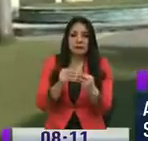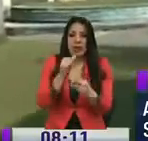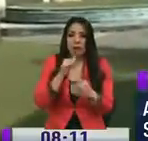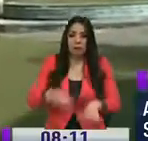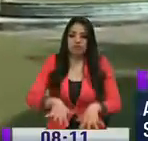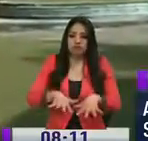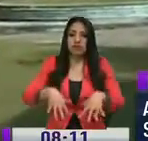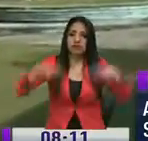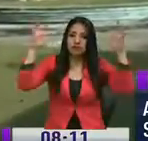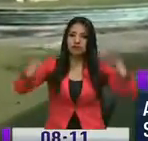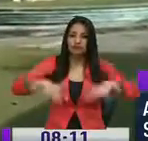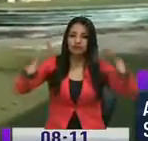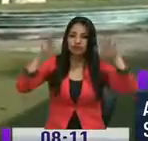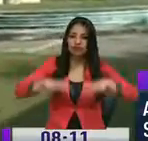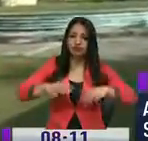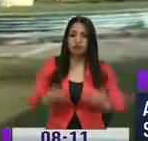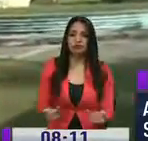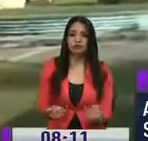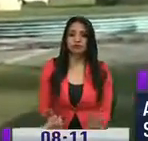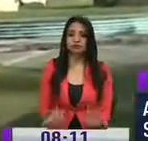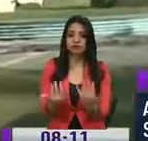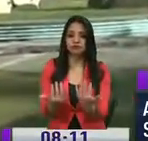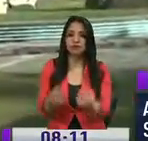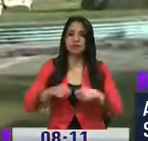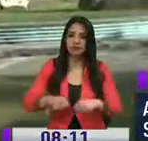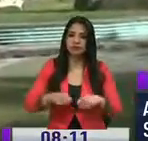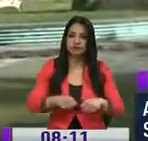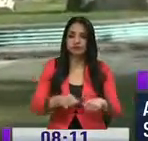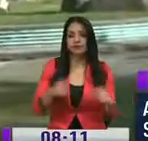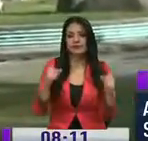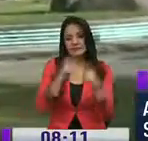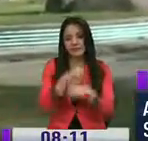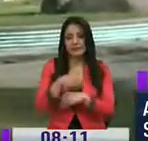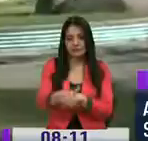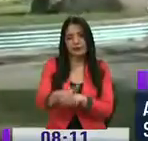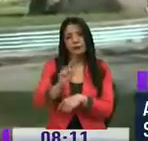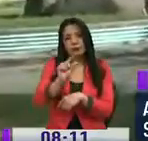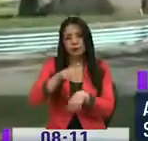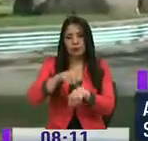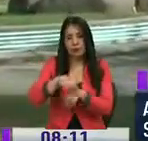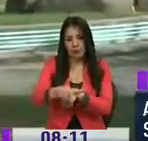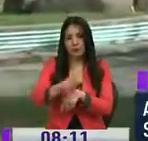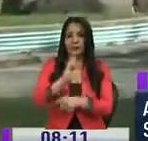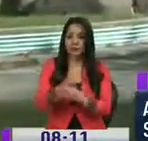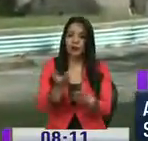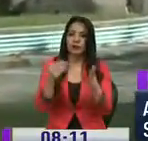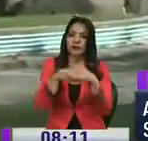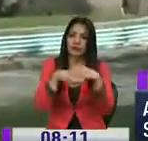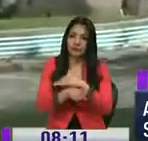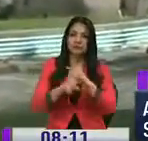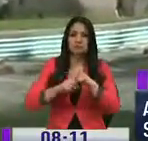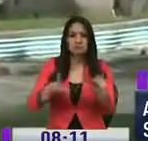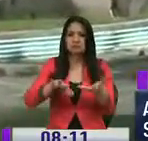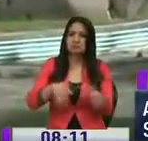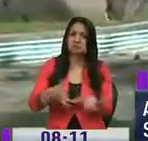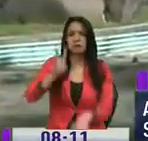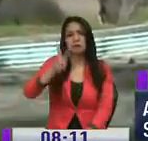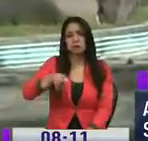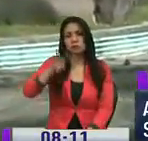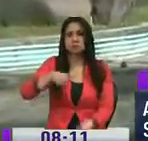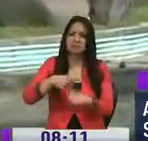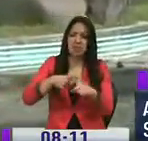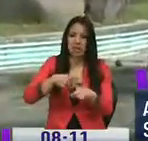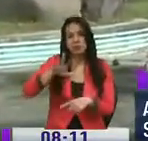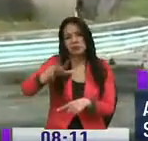sentido tenemos el crecimiento de céspedes. Entonces nos demoramos un poco más en volver a entrar, pero generalmente son más o menos dos meses y medio en los que